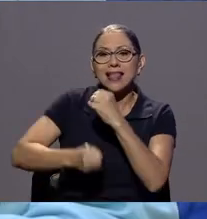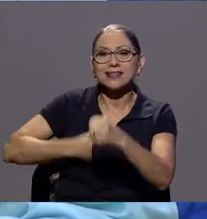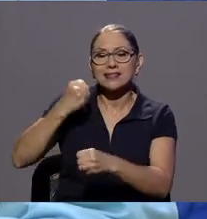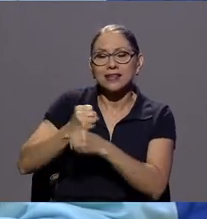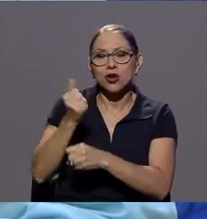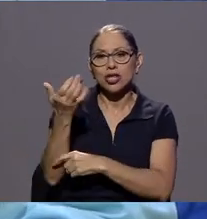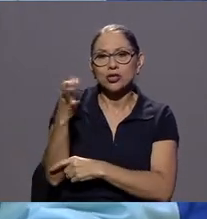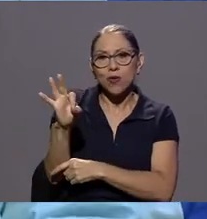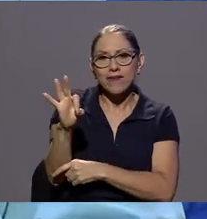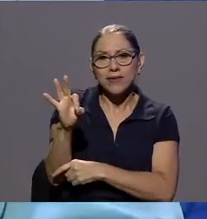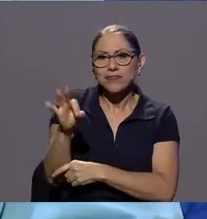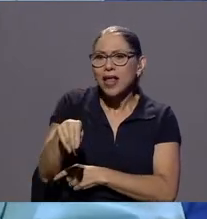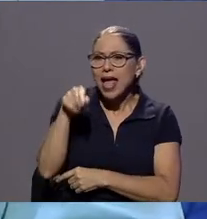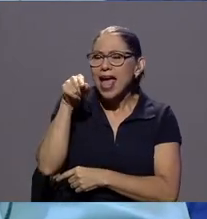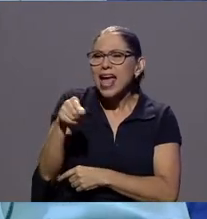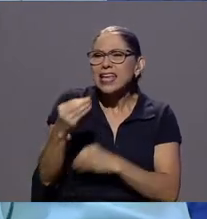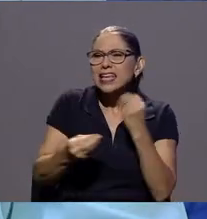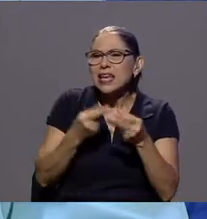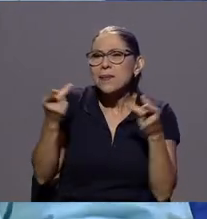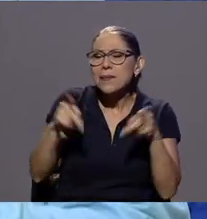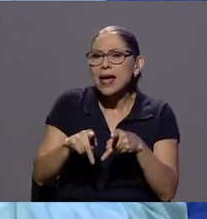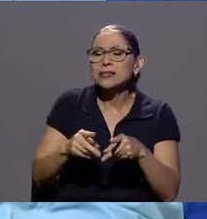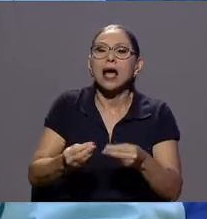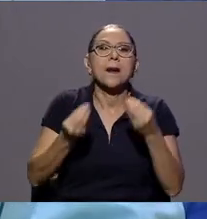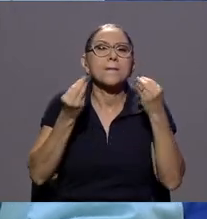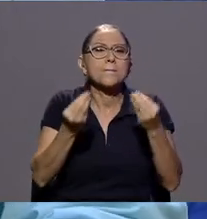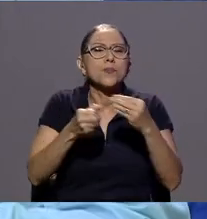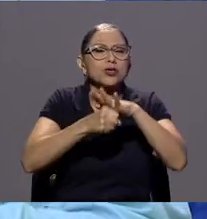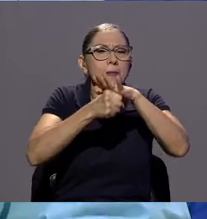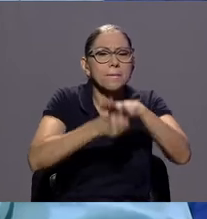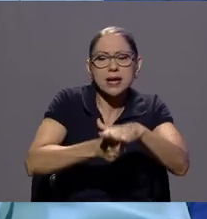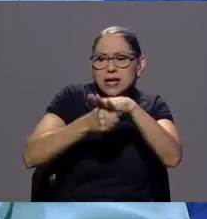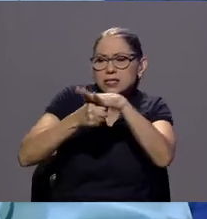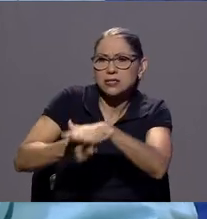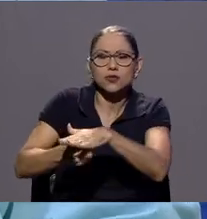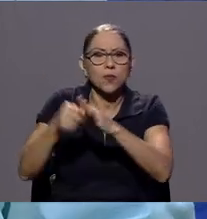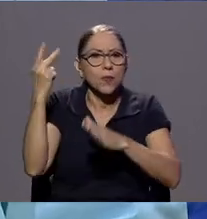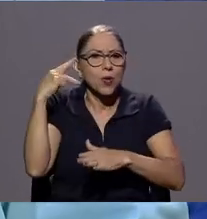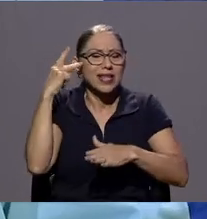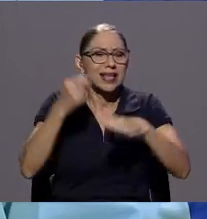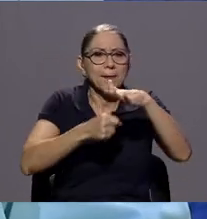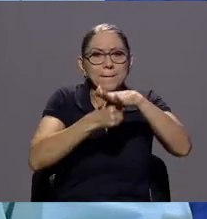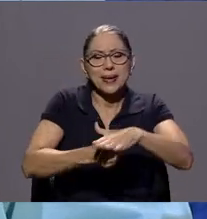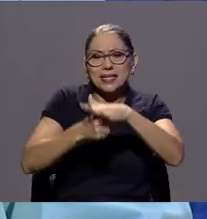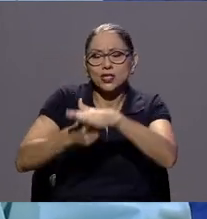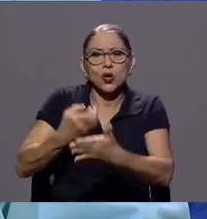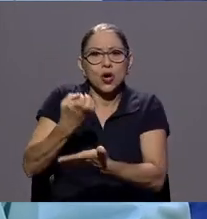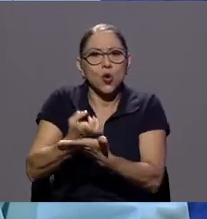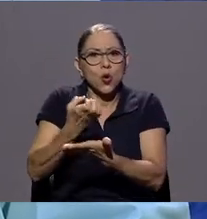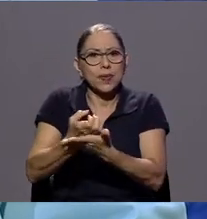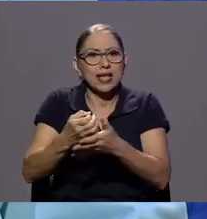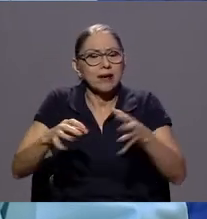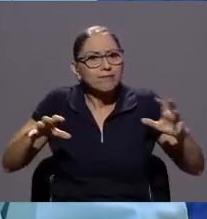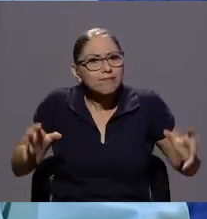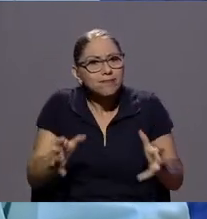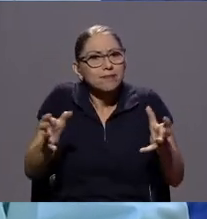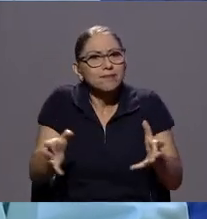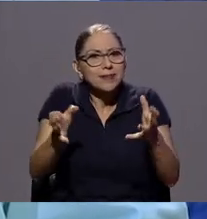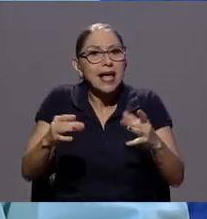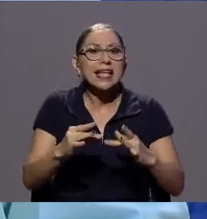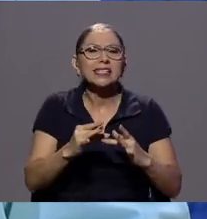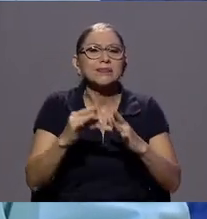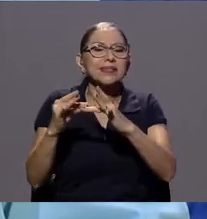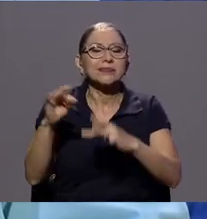tenemos es un activismo muy fuerte de presión política, de presión económica pero en muchísimos casos, sobre todo en Europa